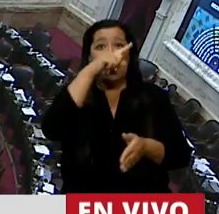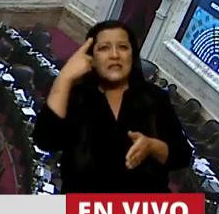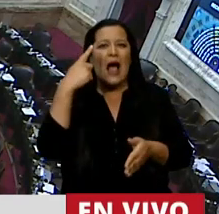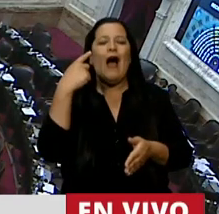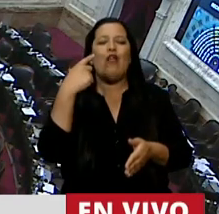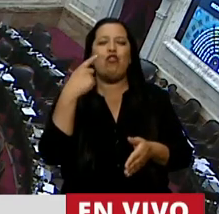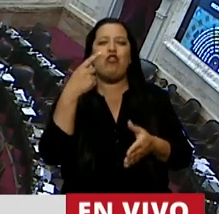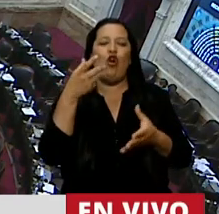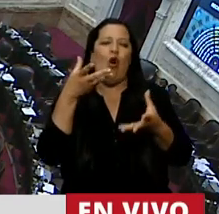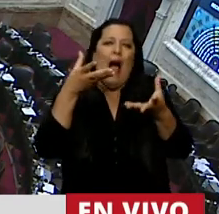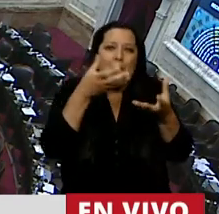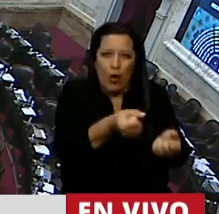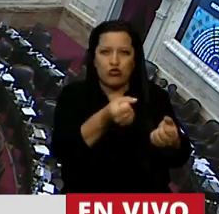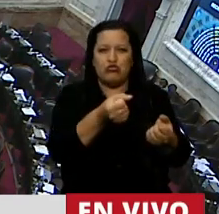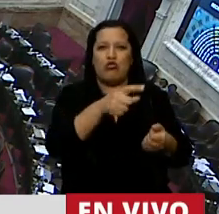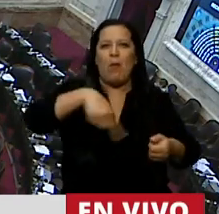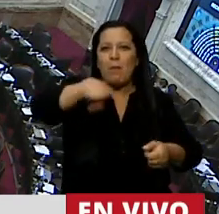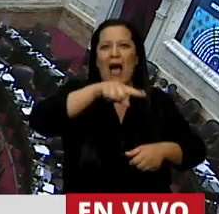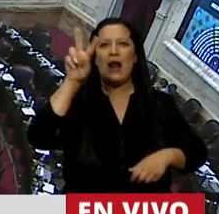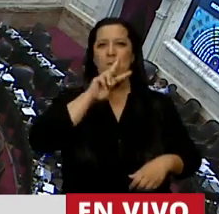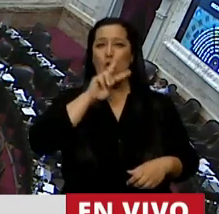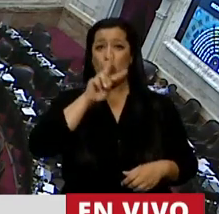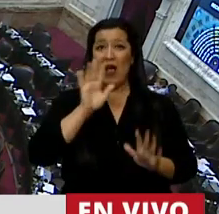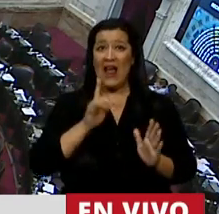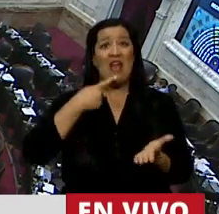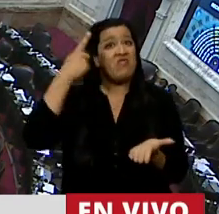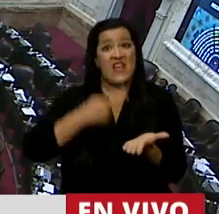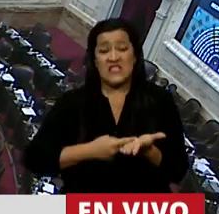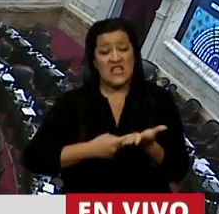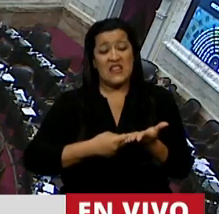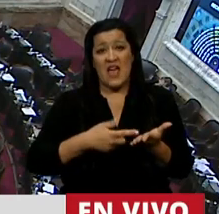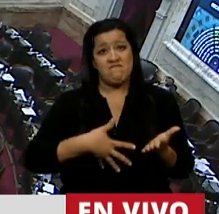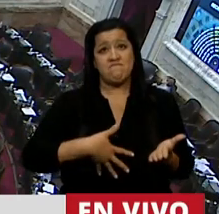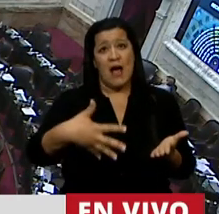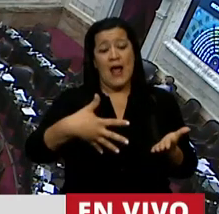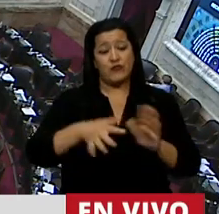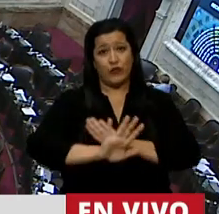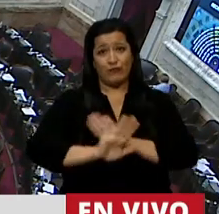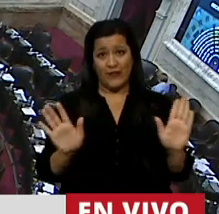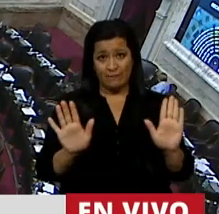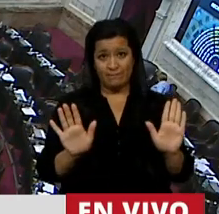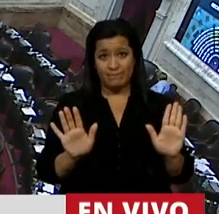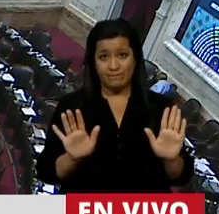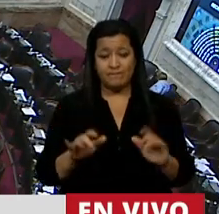amparo a aquellas mujeres que han decidido no seguir con un embarazo.